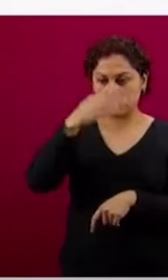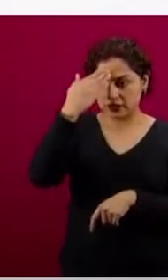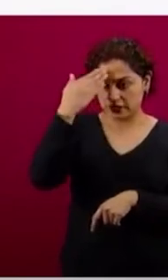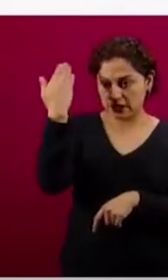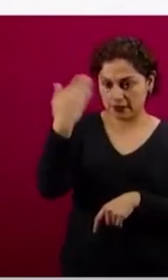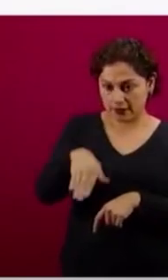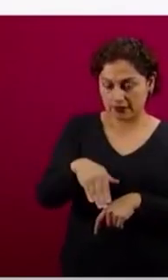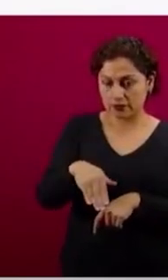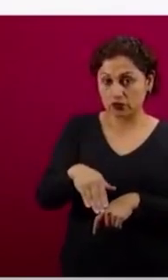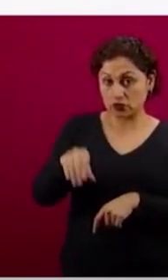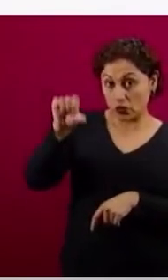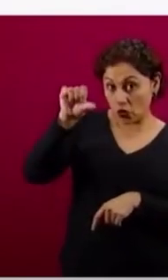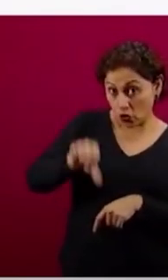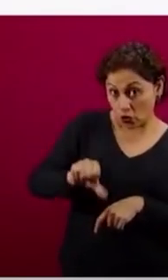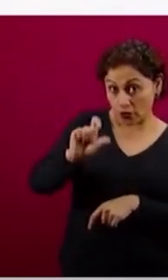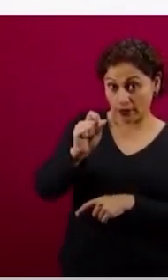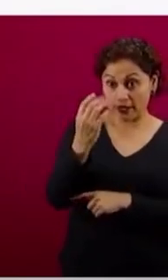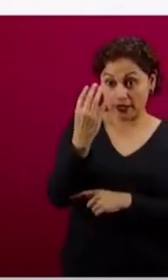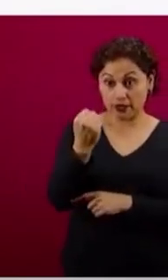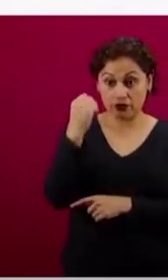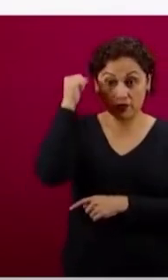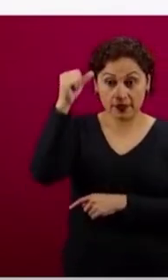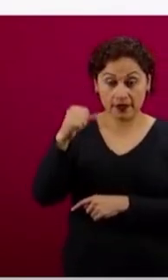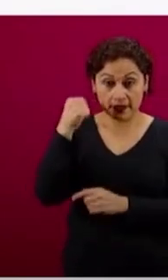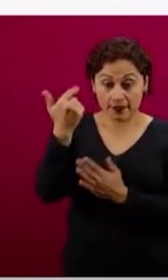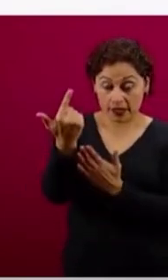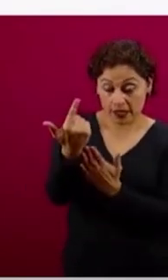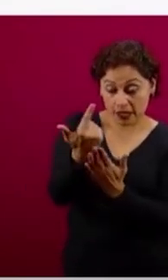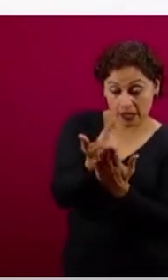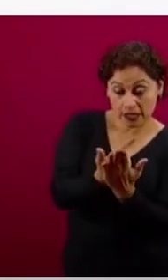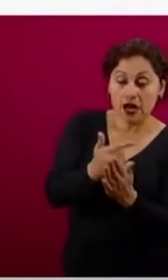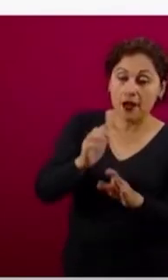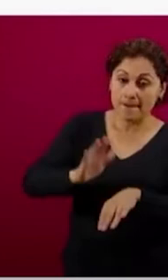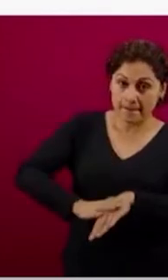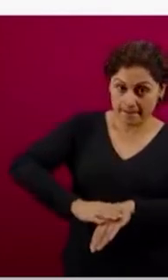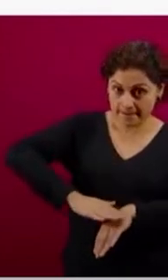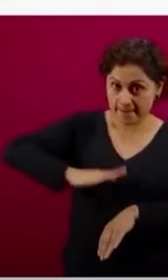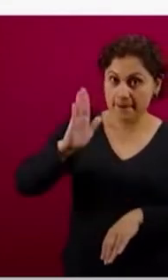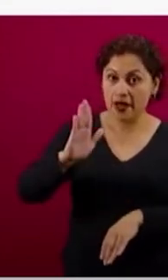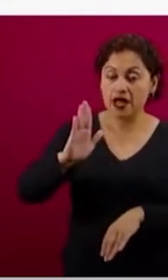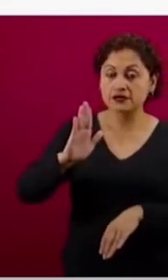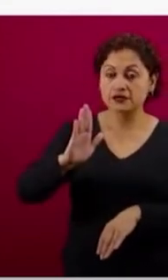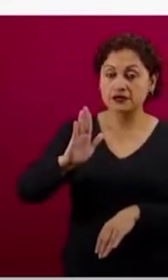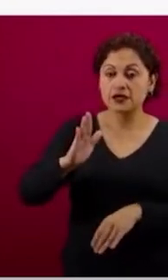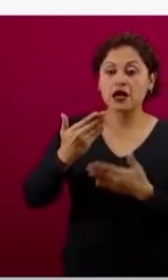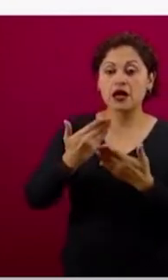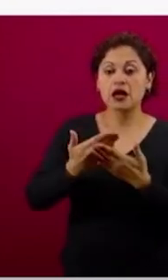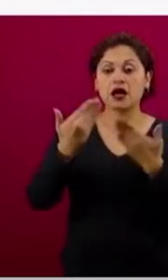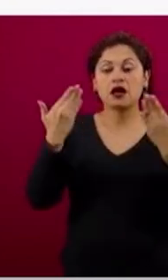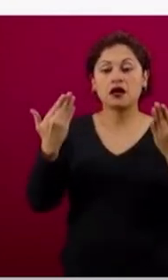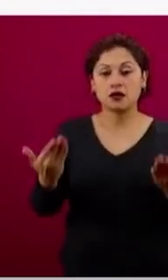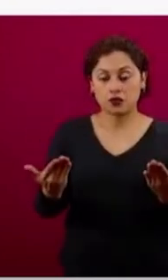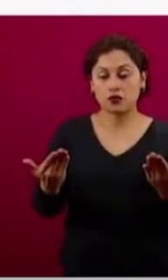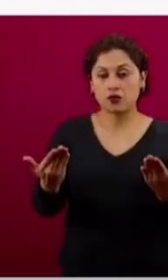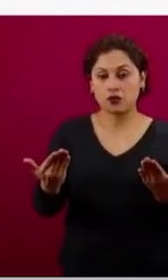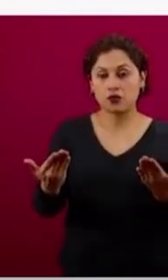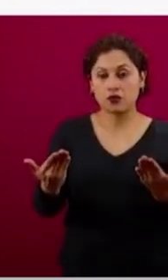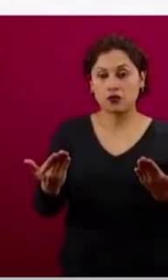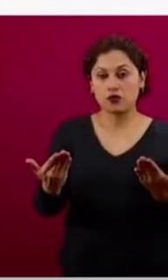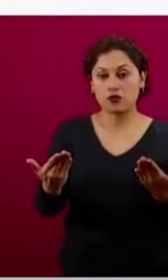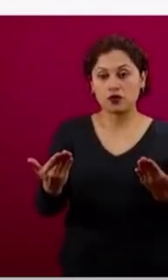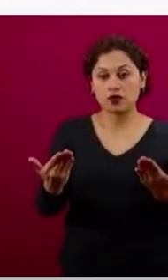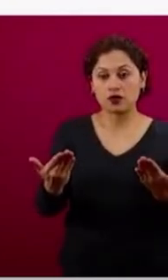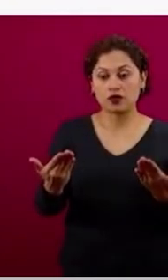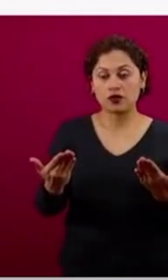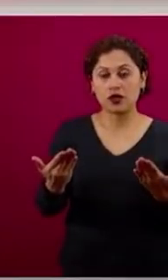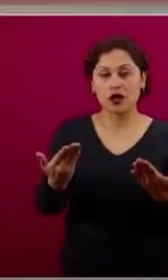Hoy, 29 de abril, esa cantidad de 214 mil 115 se ha más que